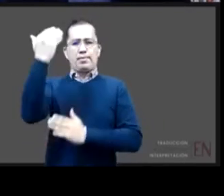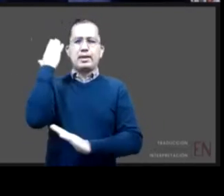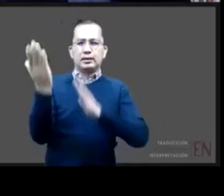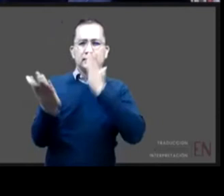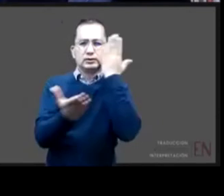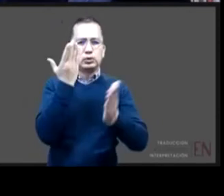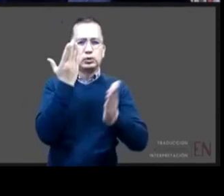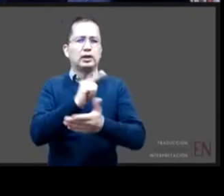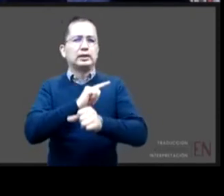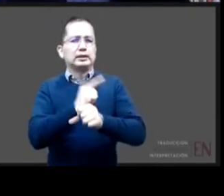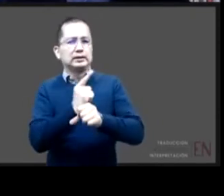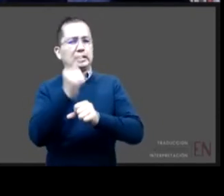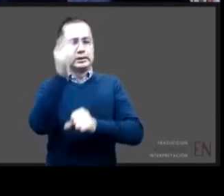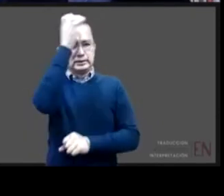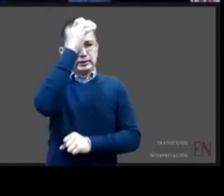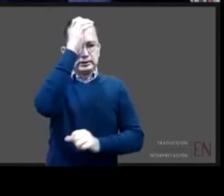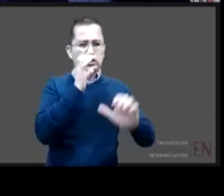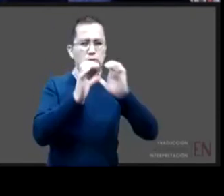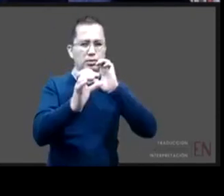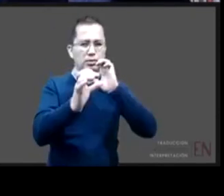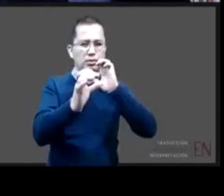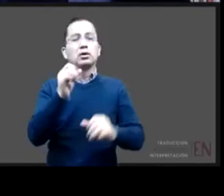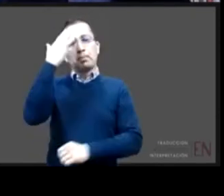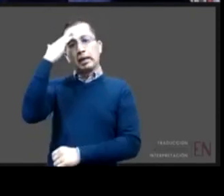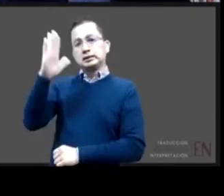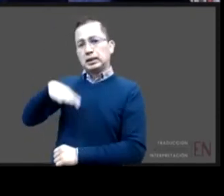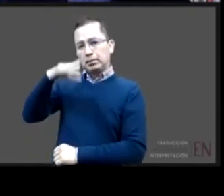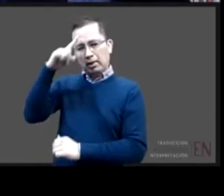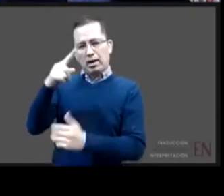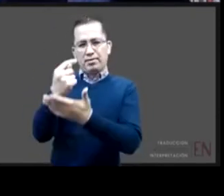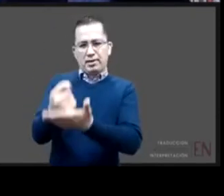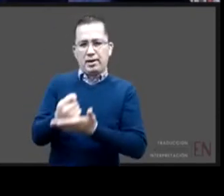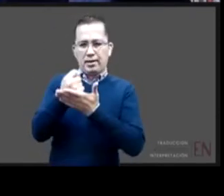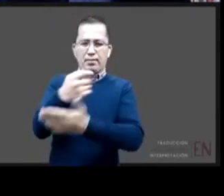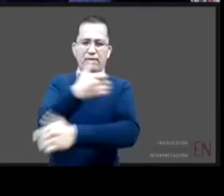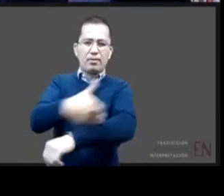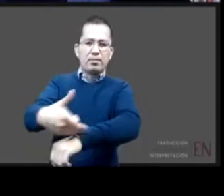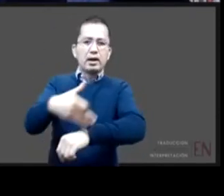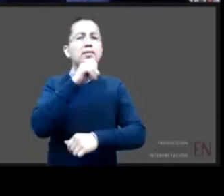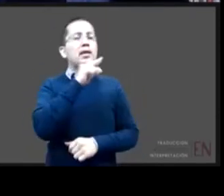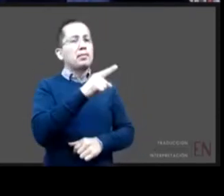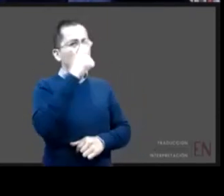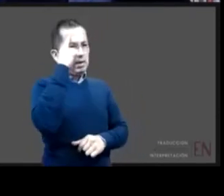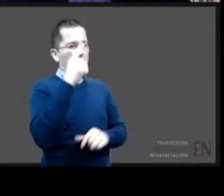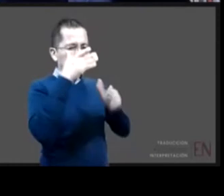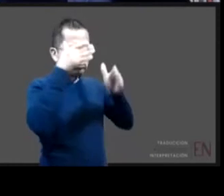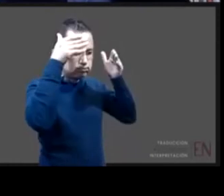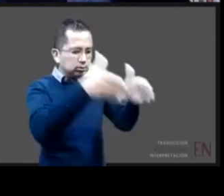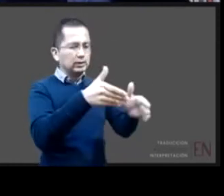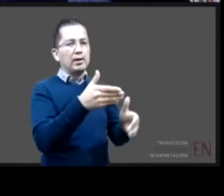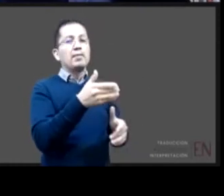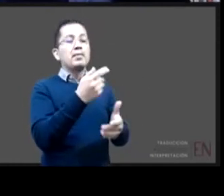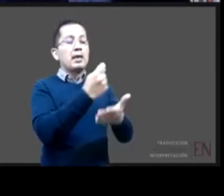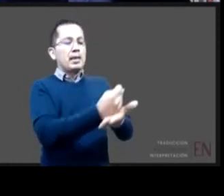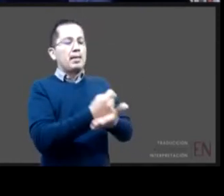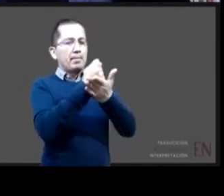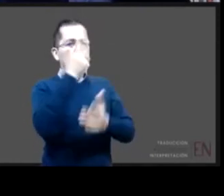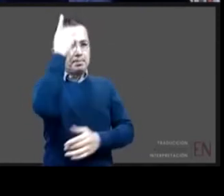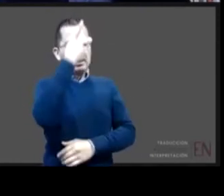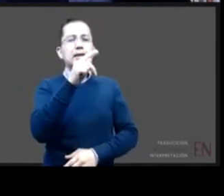y terapia familiar y también es especialista en psicoterapia psicoanalítica en temas de